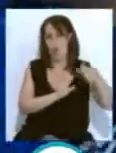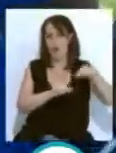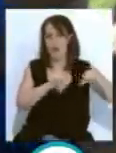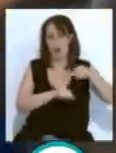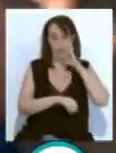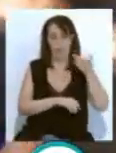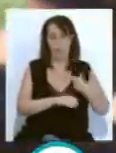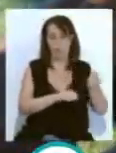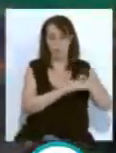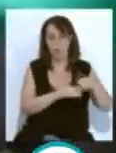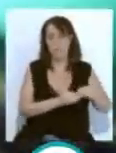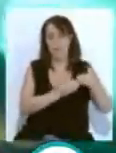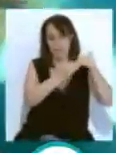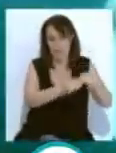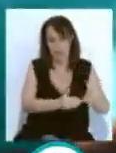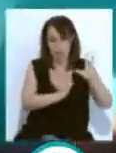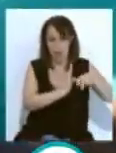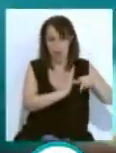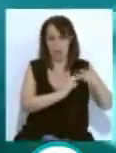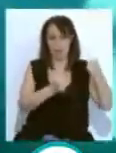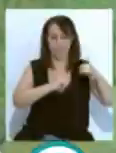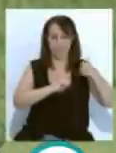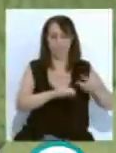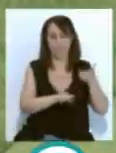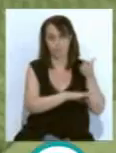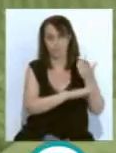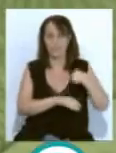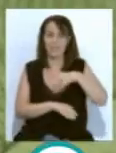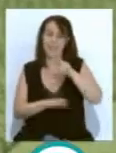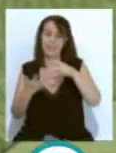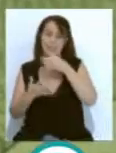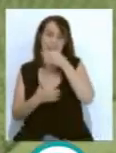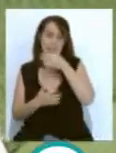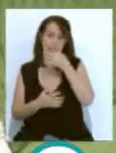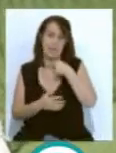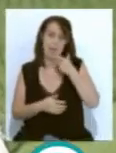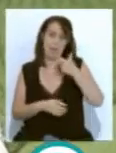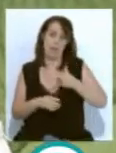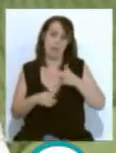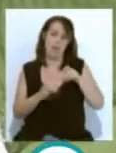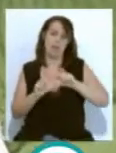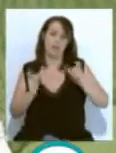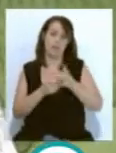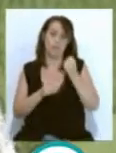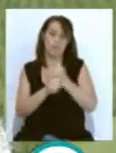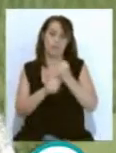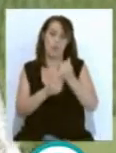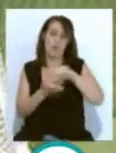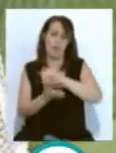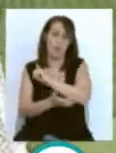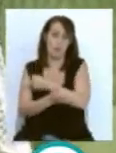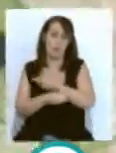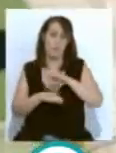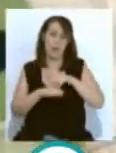tarde a los entrenamientos. A las siete de esta tarde, el equipo volvió a trabajar en la ciudad deportiva para seguir con su